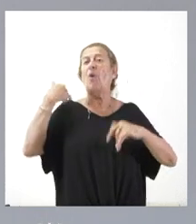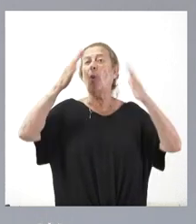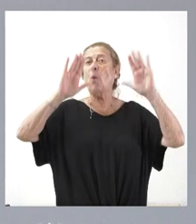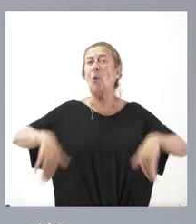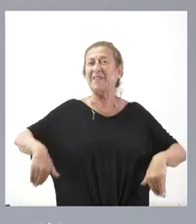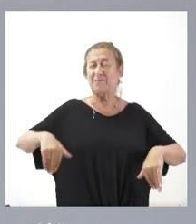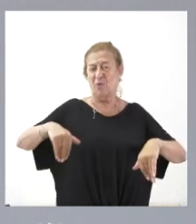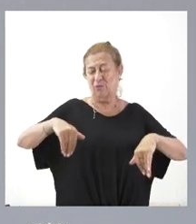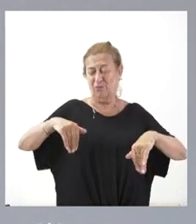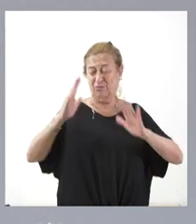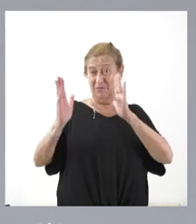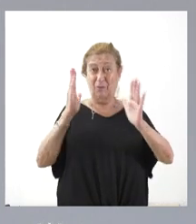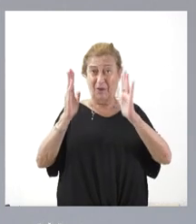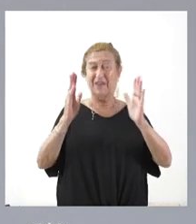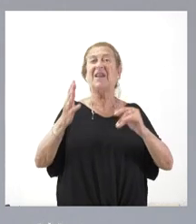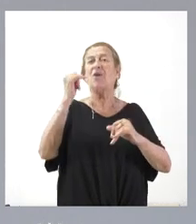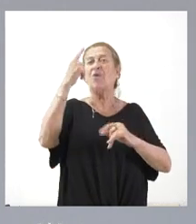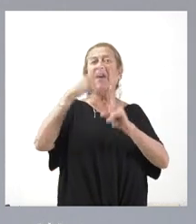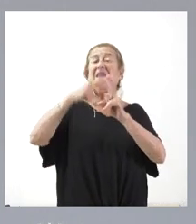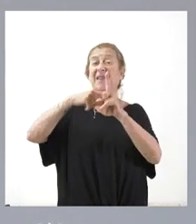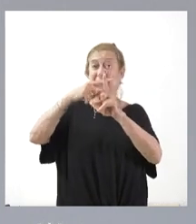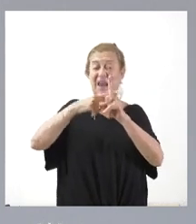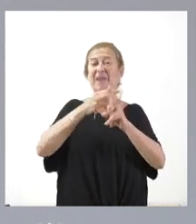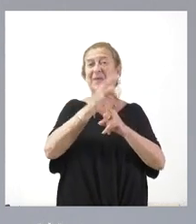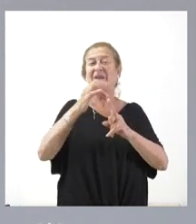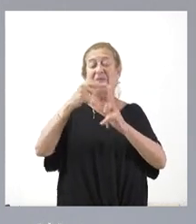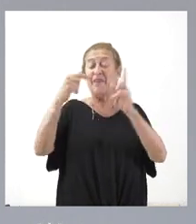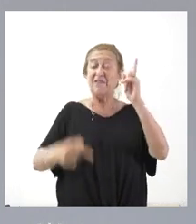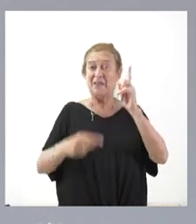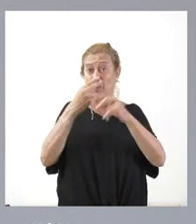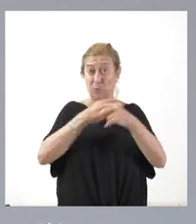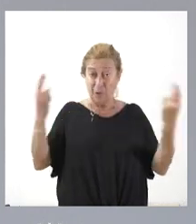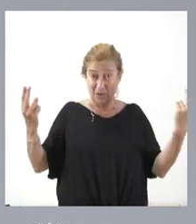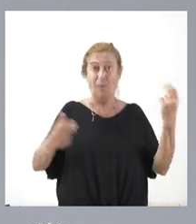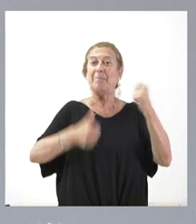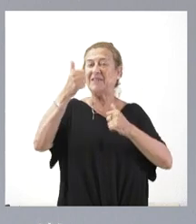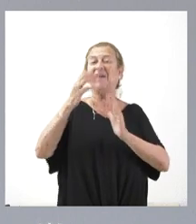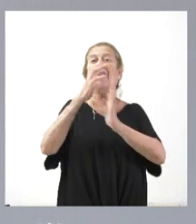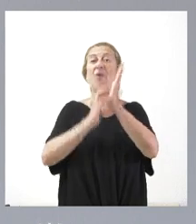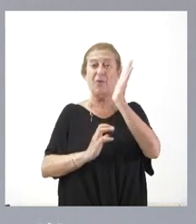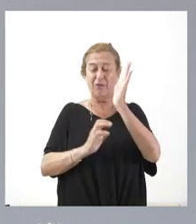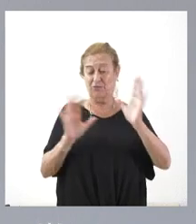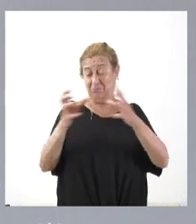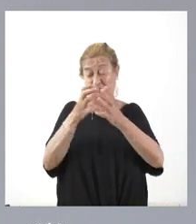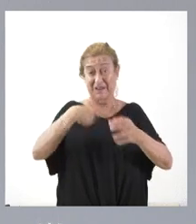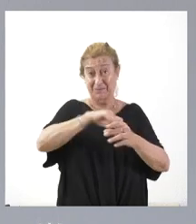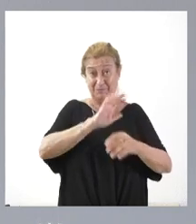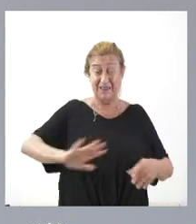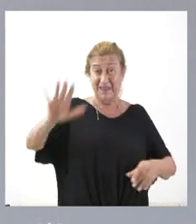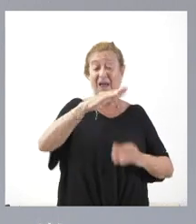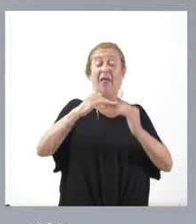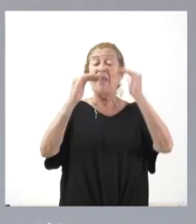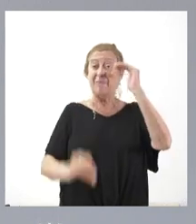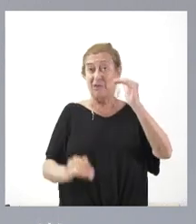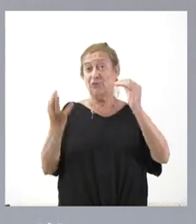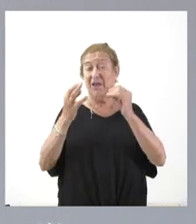ejercicios. Tenemos, además, un nivel de déficit público que está también entre los más reducidos del conjunto nacional, por debajo también de la media